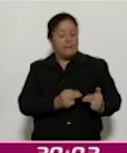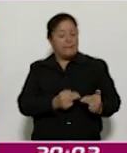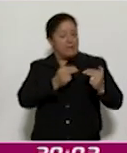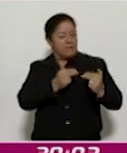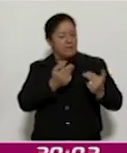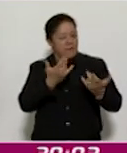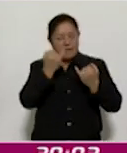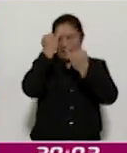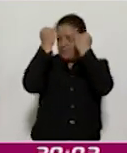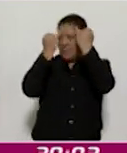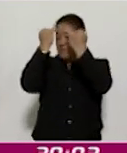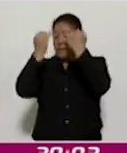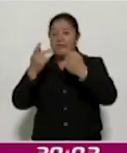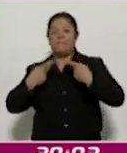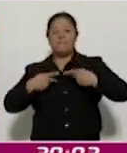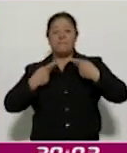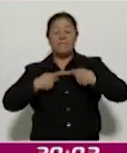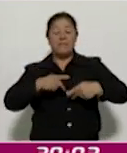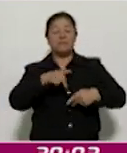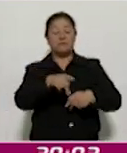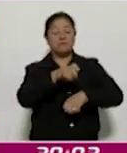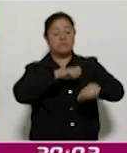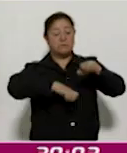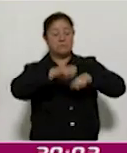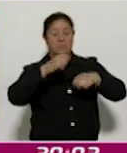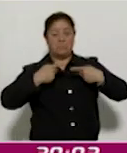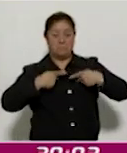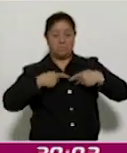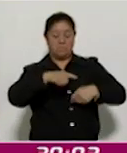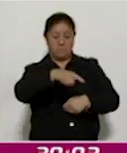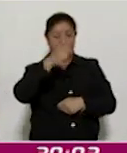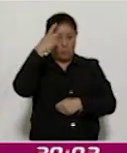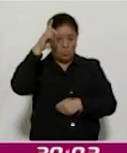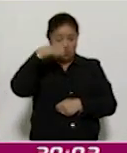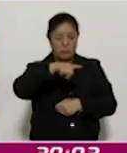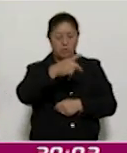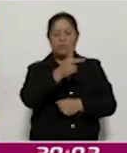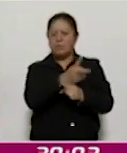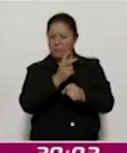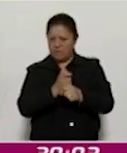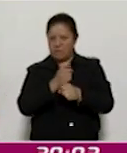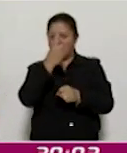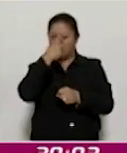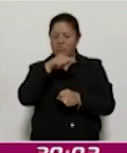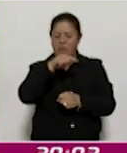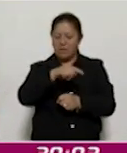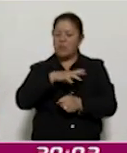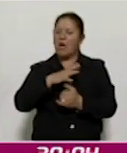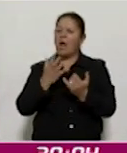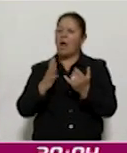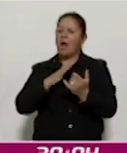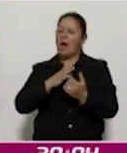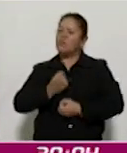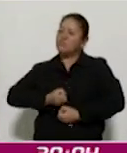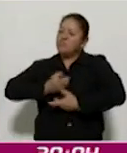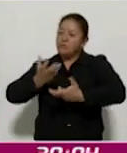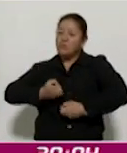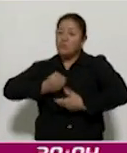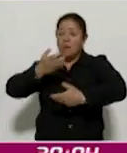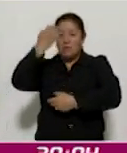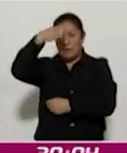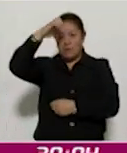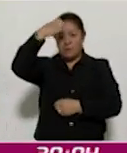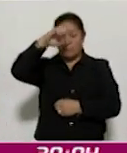Y bueno, empresarios fueron invitados a este foro precisamente para expresar sus experiencias al